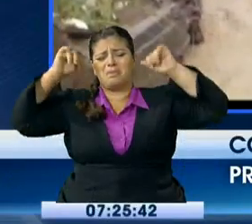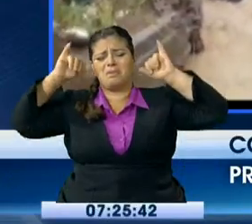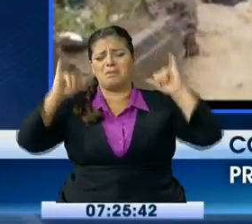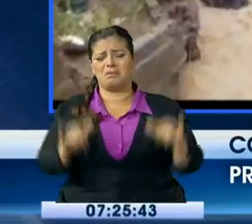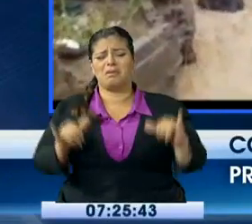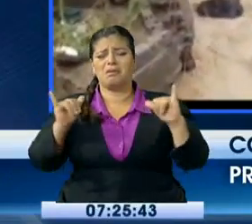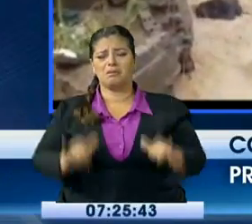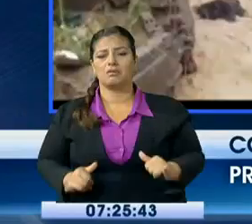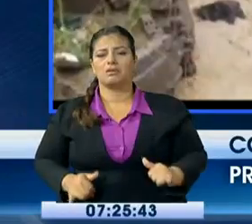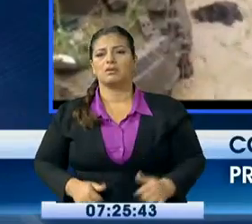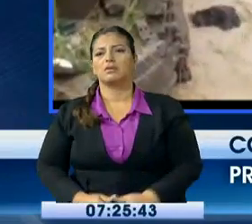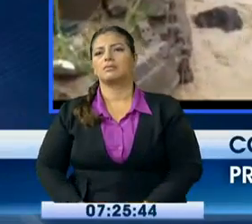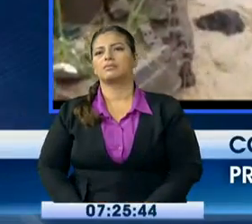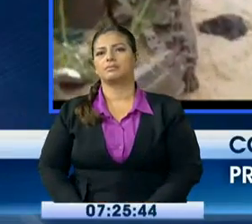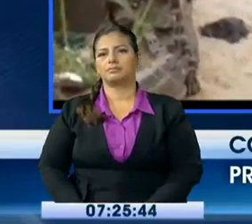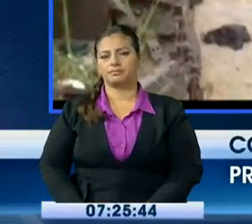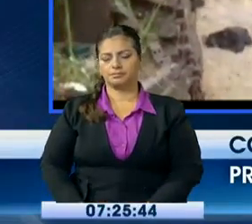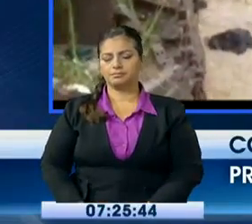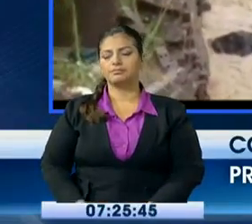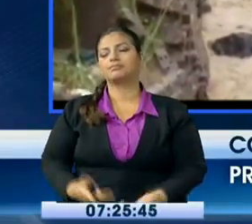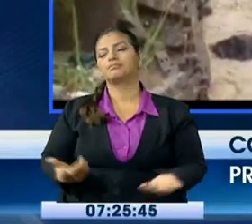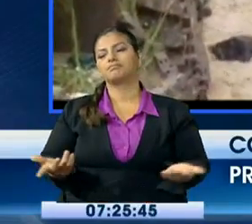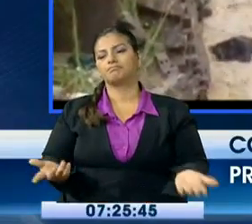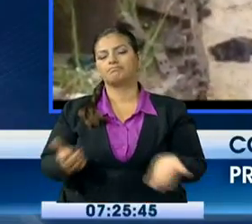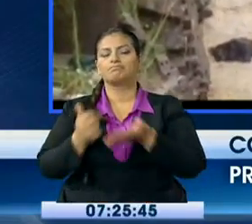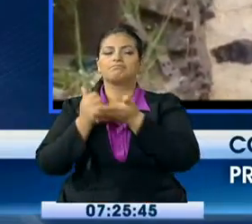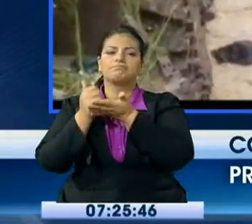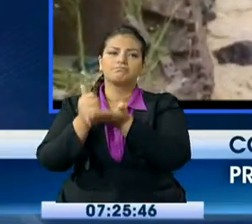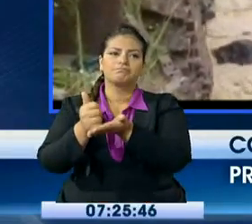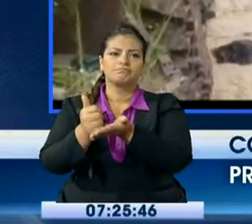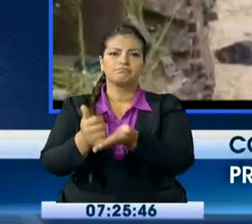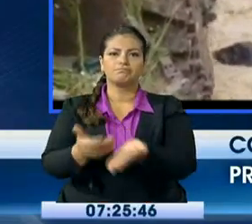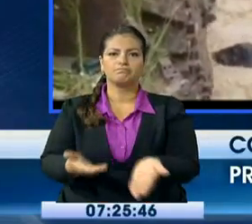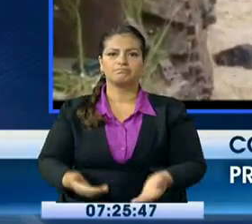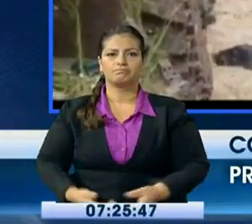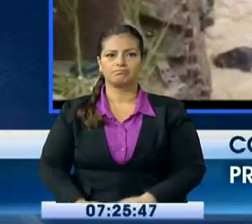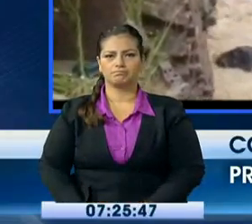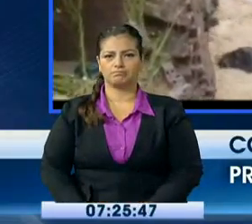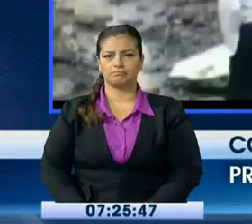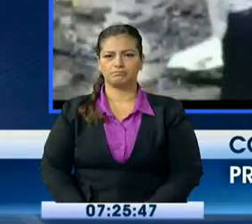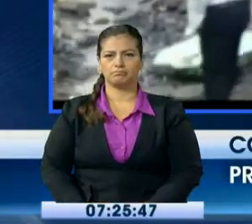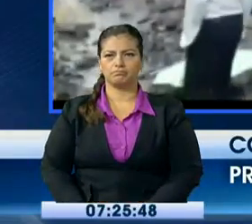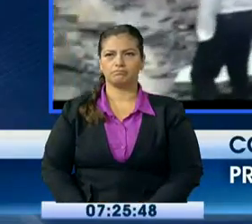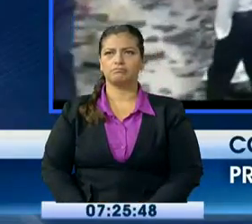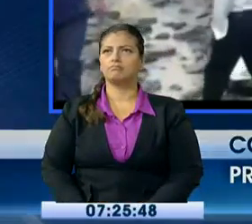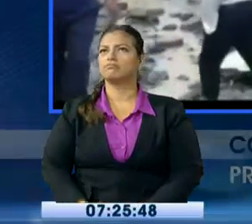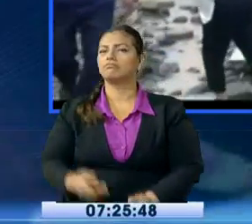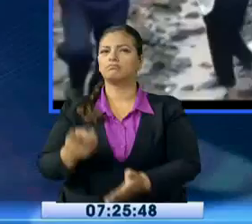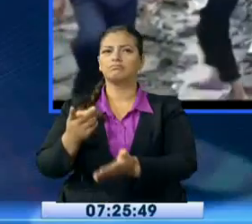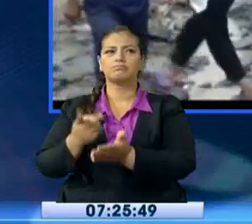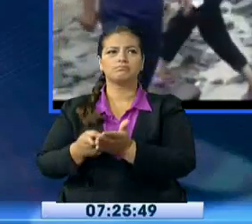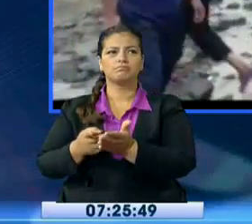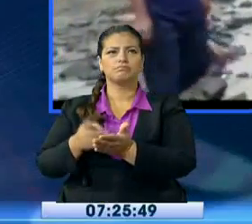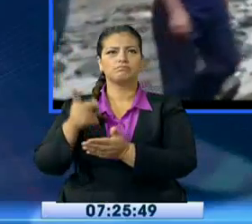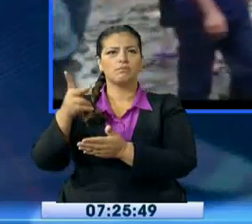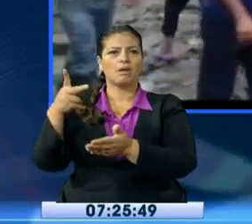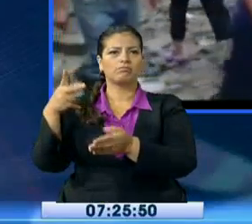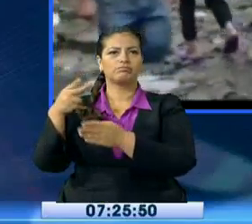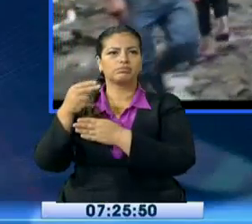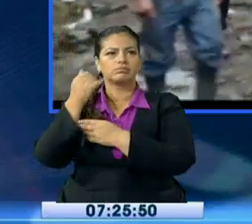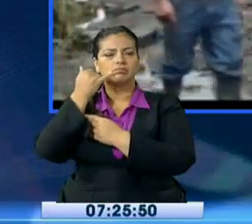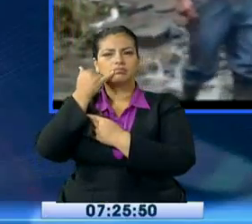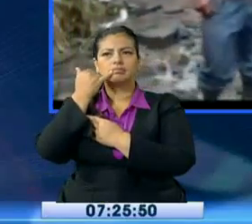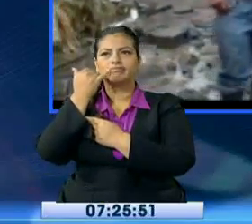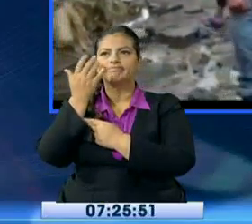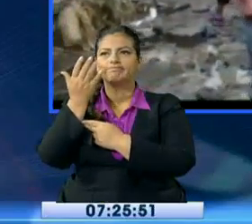ahora estamos pues ya en las tareas de... La remoción de escombros. Correcto. Bueno, le agradecemos a Giovanni